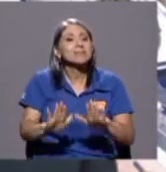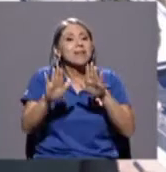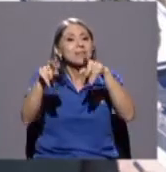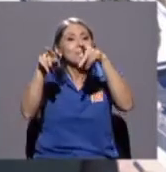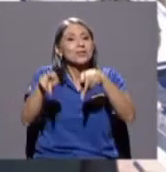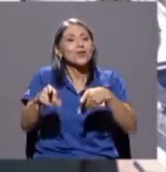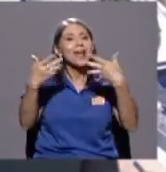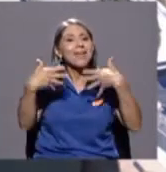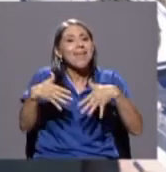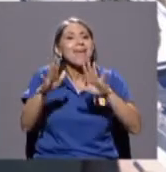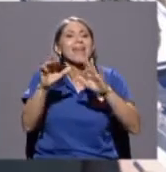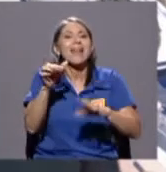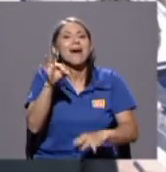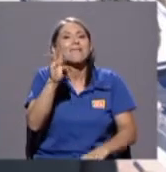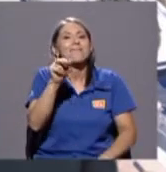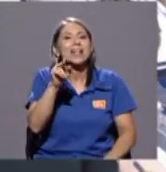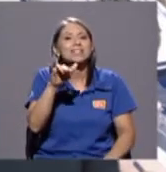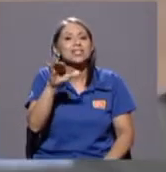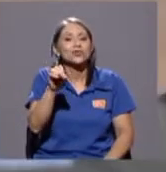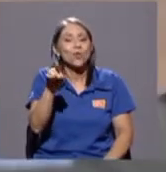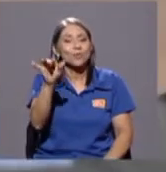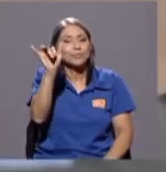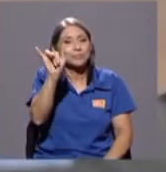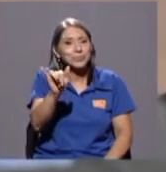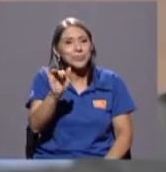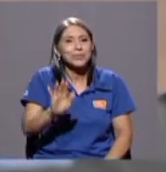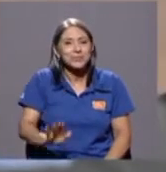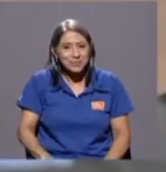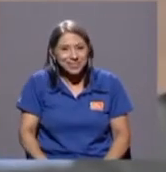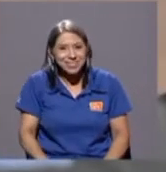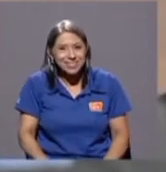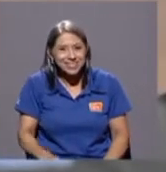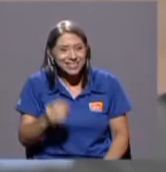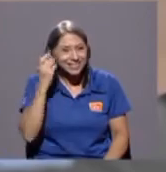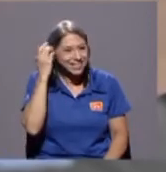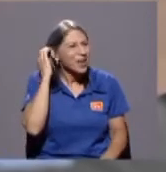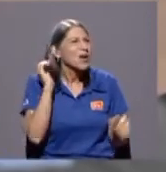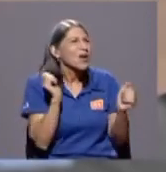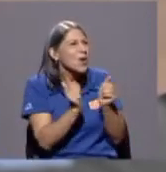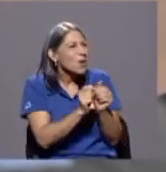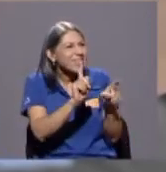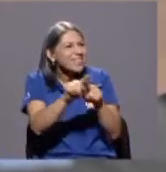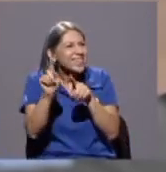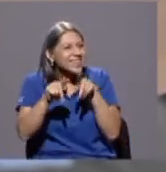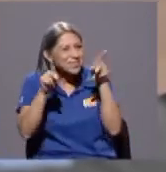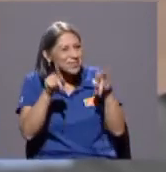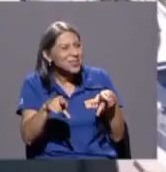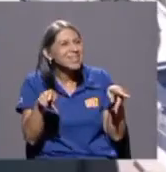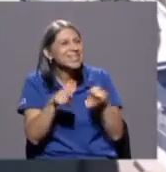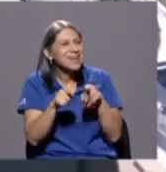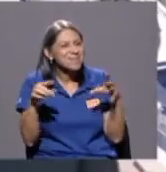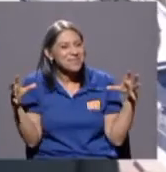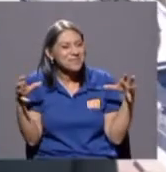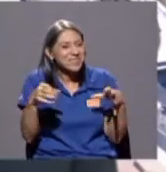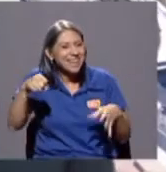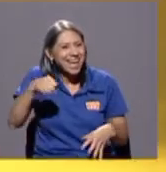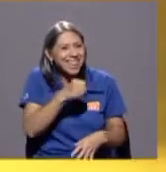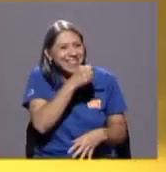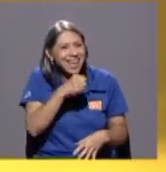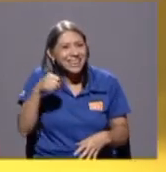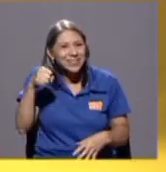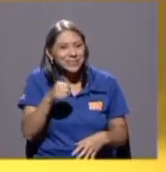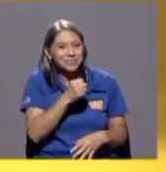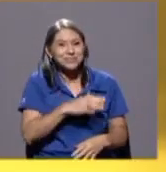Francisco con Manuel Santos con Padilla con Félix cantando regresaremos